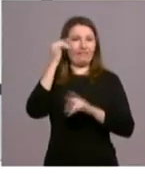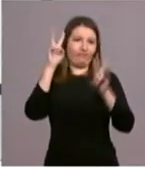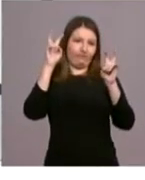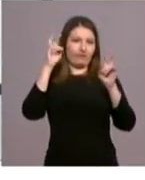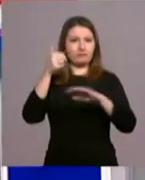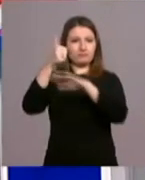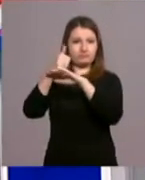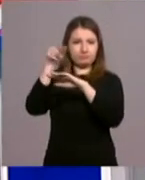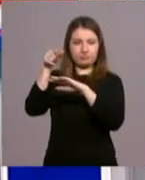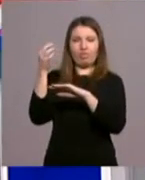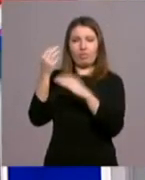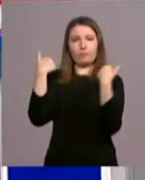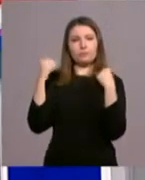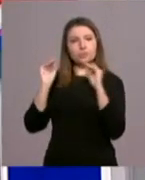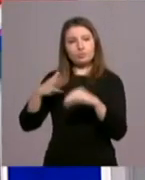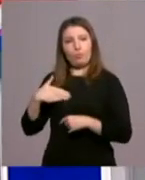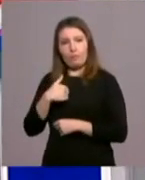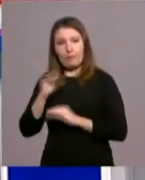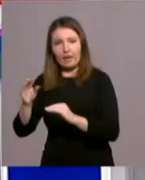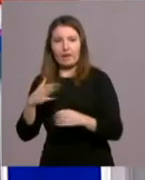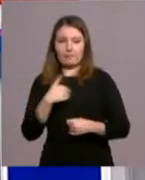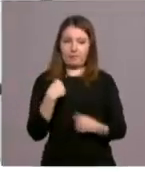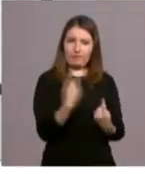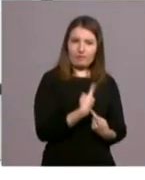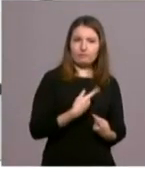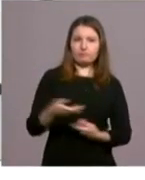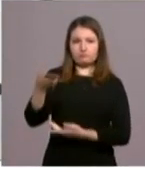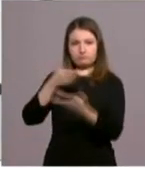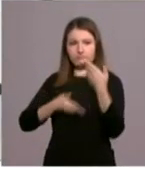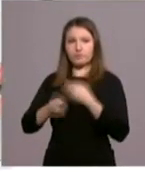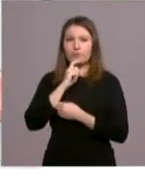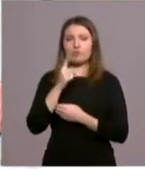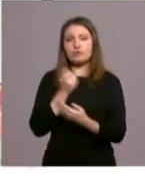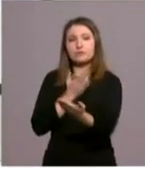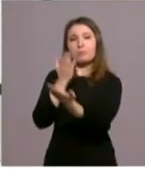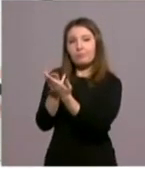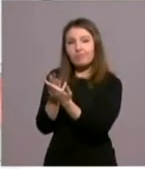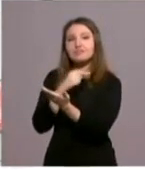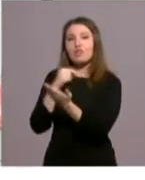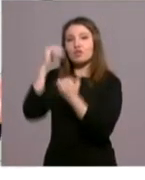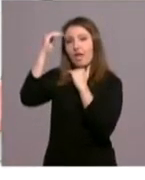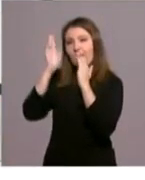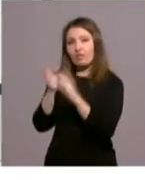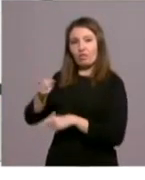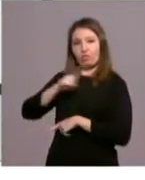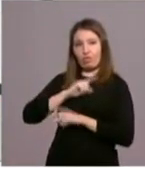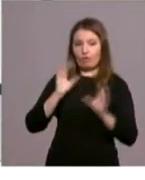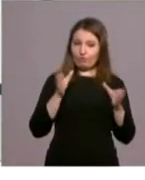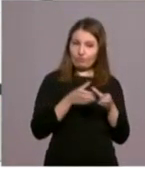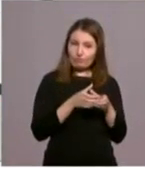que tiene que llevar a cabo el sacerdote y cómo lo tiene que llevar. Entonces, ellos le piden al sacerdote esa atención pastoral.